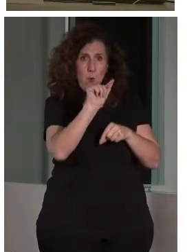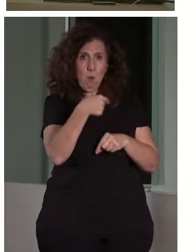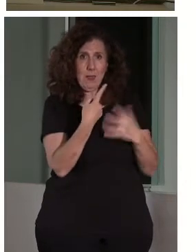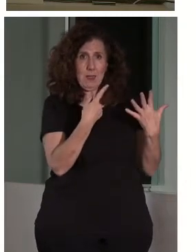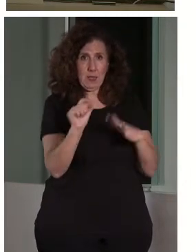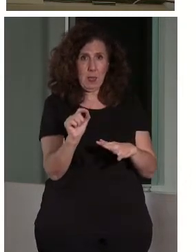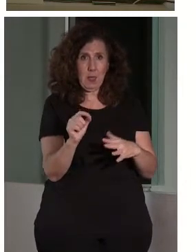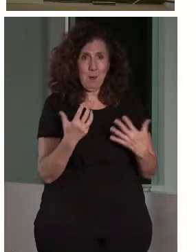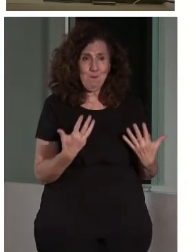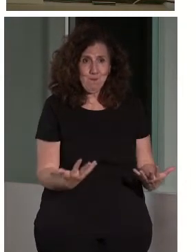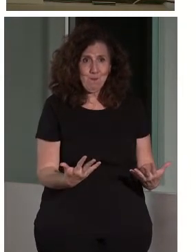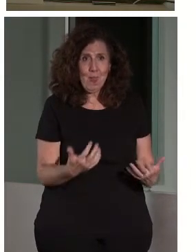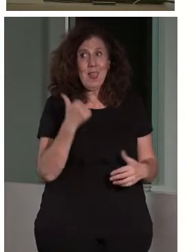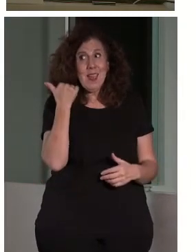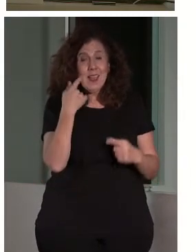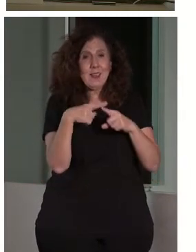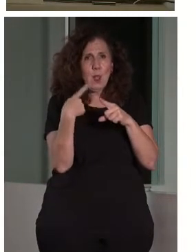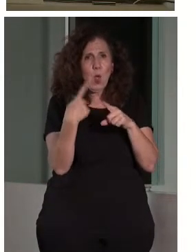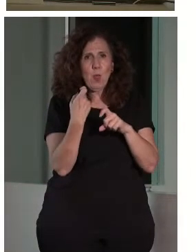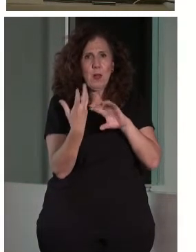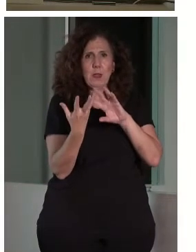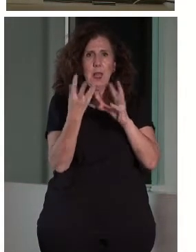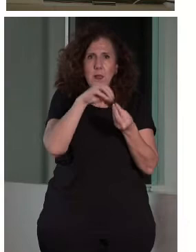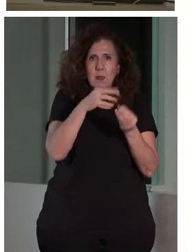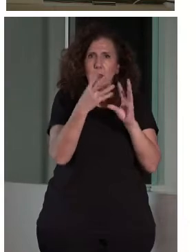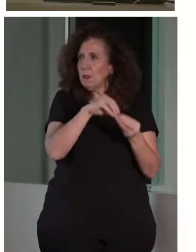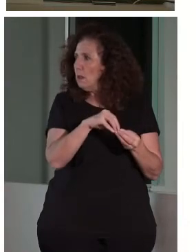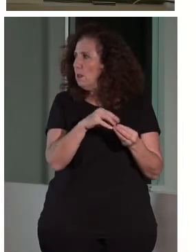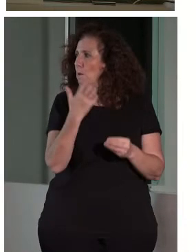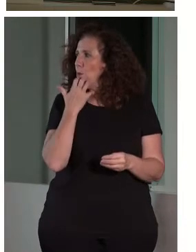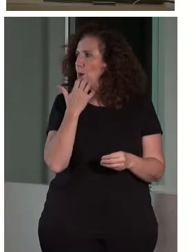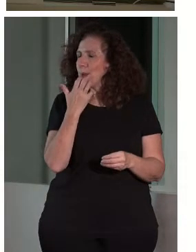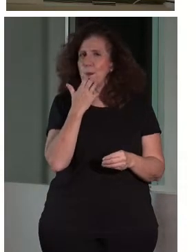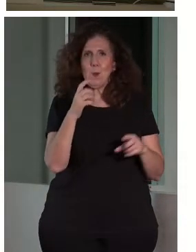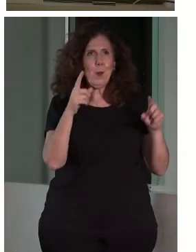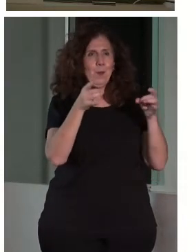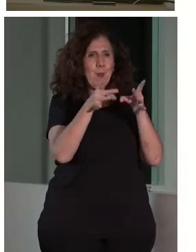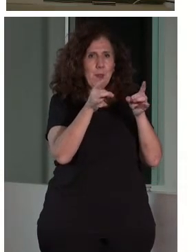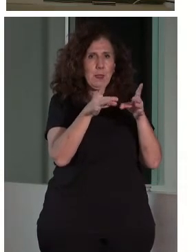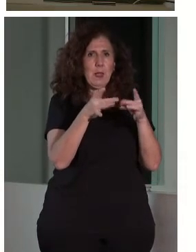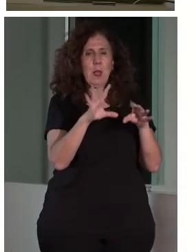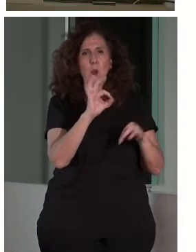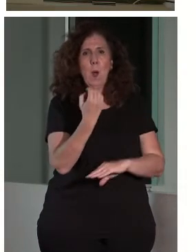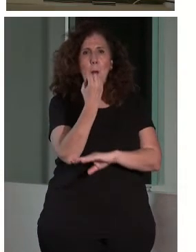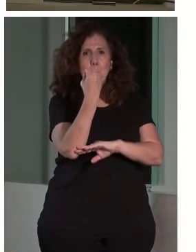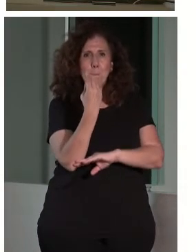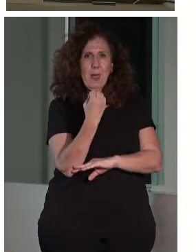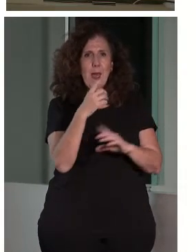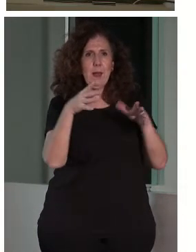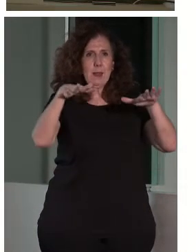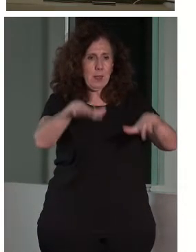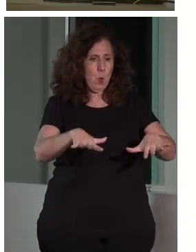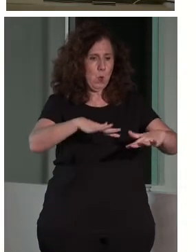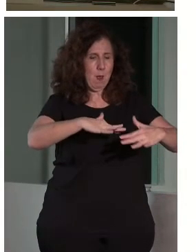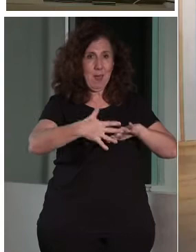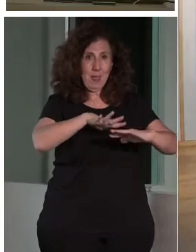Entonces, todas estas cosas hay que irlas incorporando. Pero, por ejemplo, el hueco en las vitrinas o en las piernas de las maquetas para que se puedan meter las piernas de